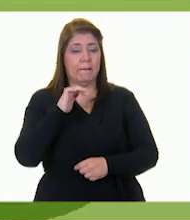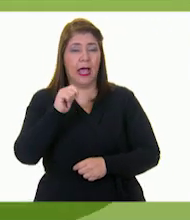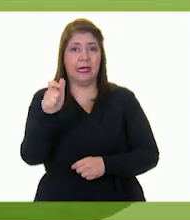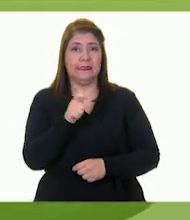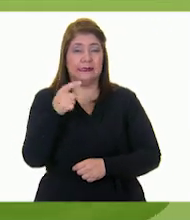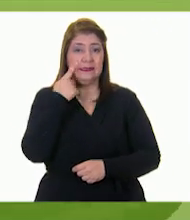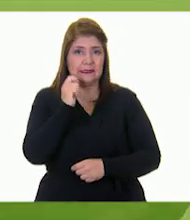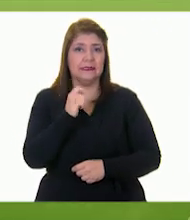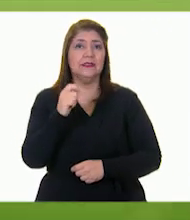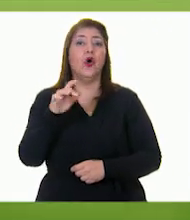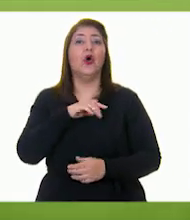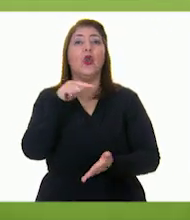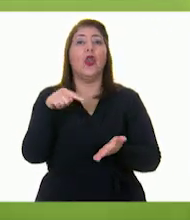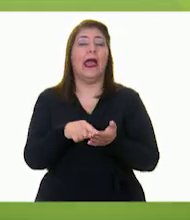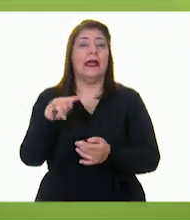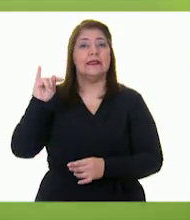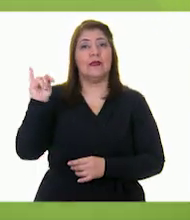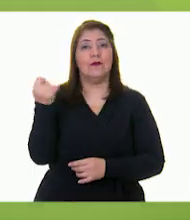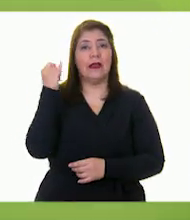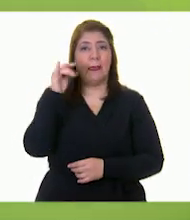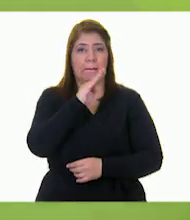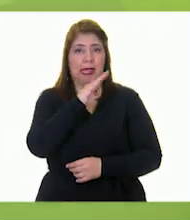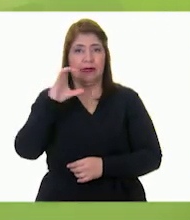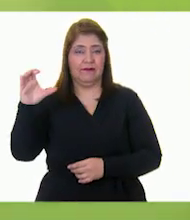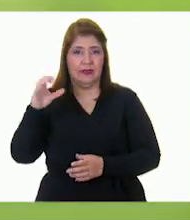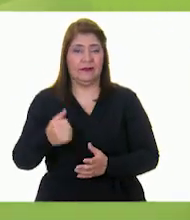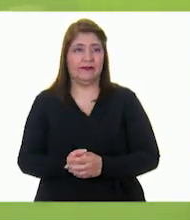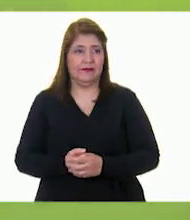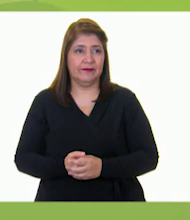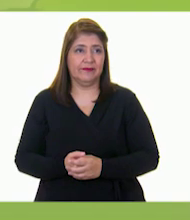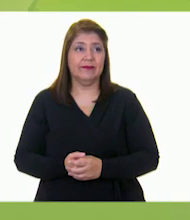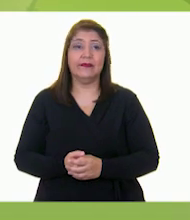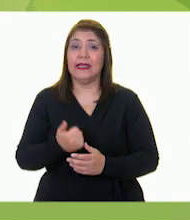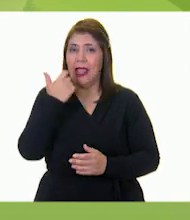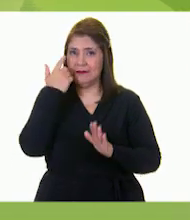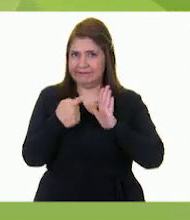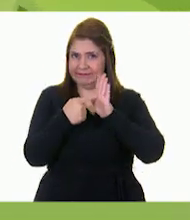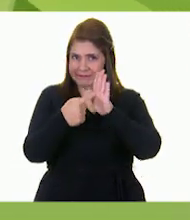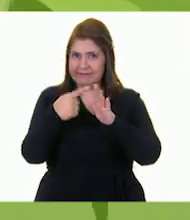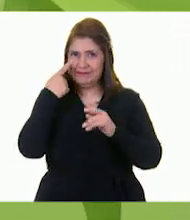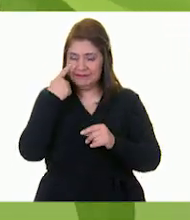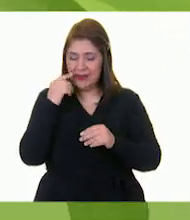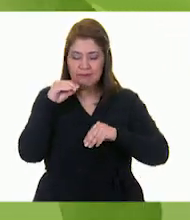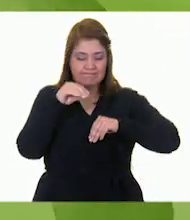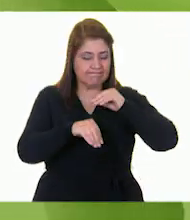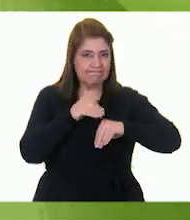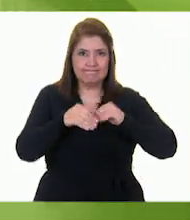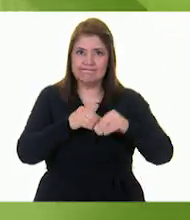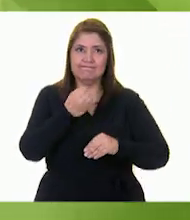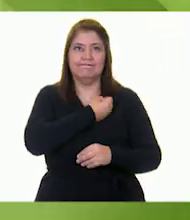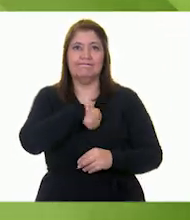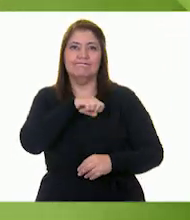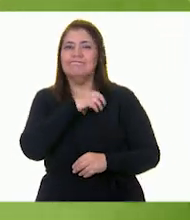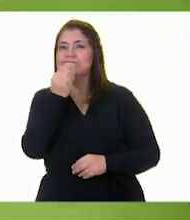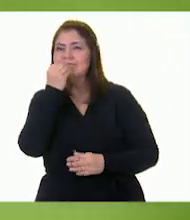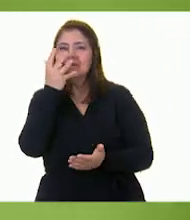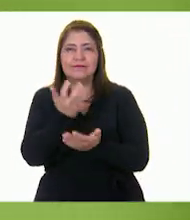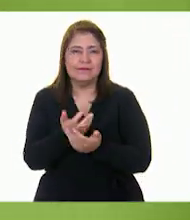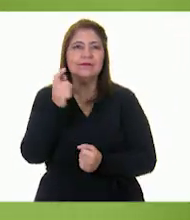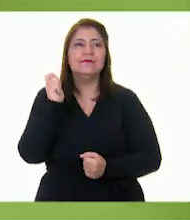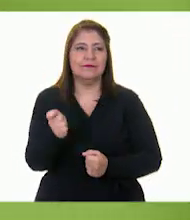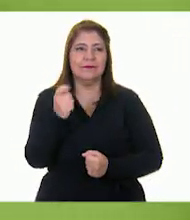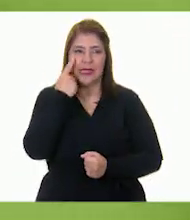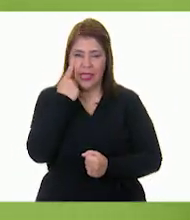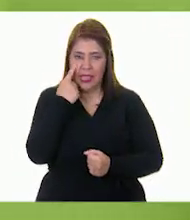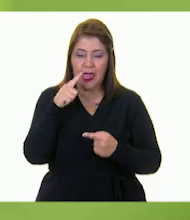Les saludamos desde Tijuana, Baja California. Les queremos compartir una nutricolación. Los ingredientes son